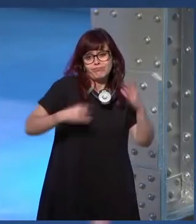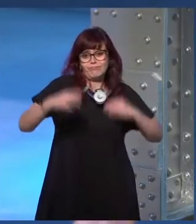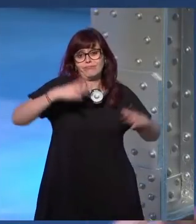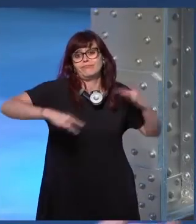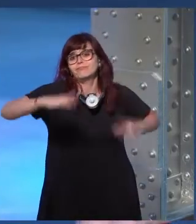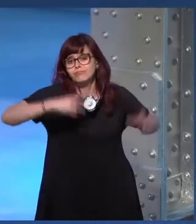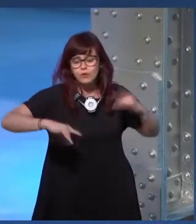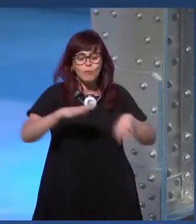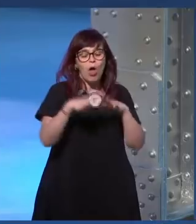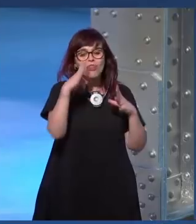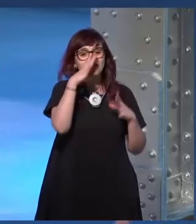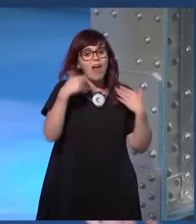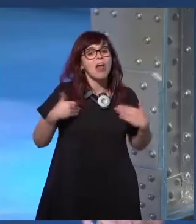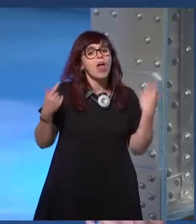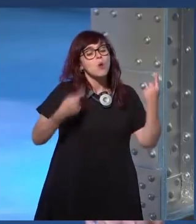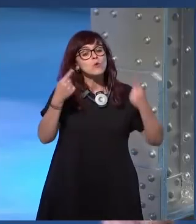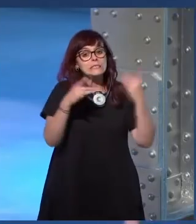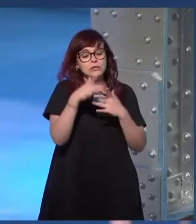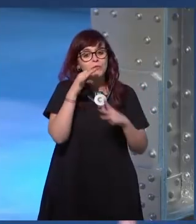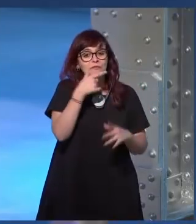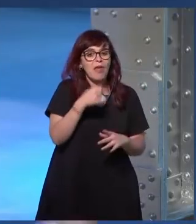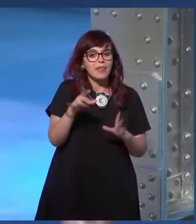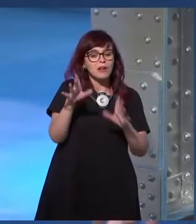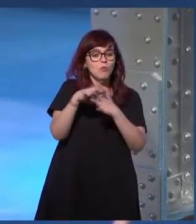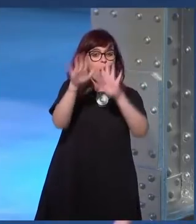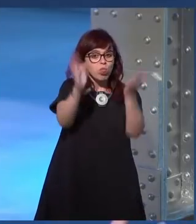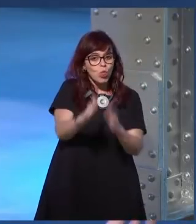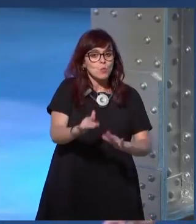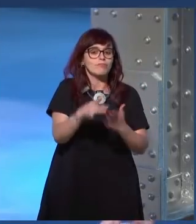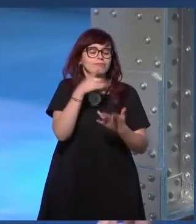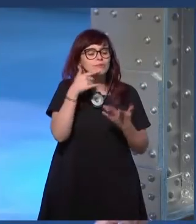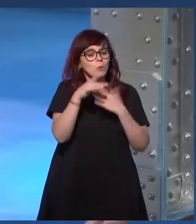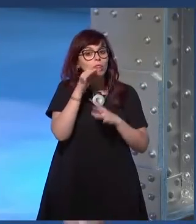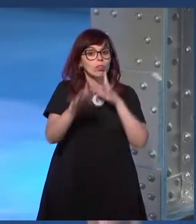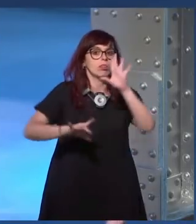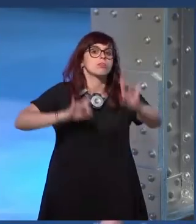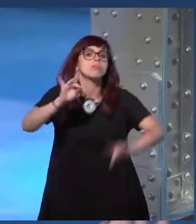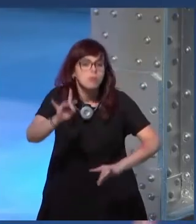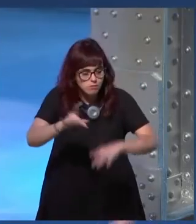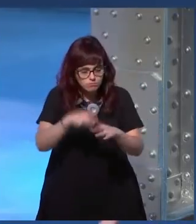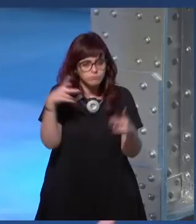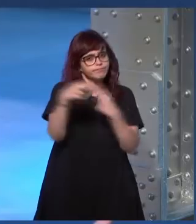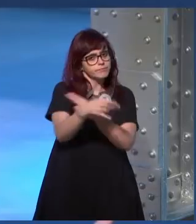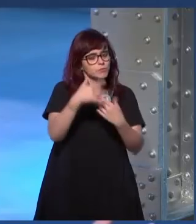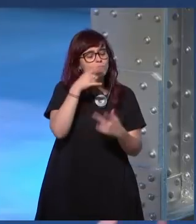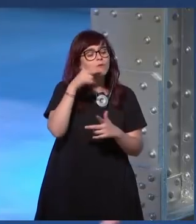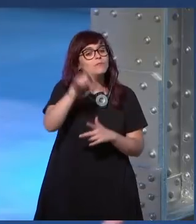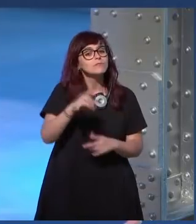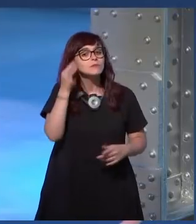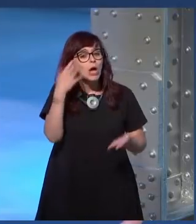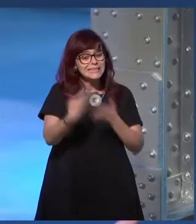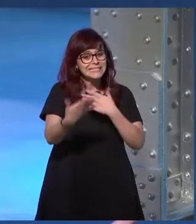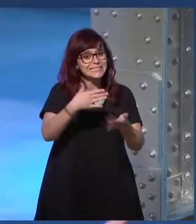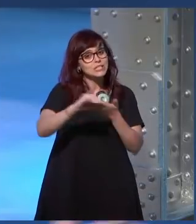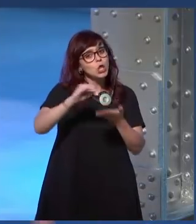con determinados disfraces y esto ¿qué otras formas podemos hacer las propias